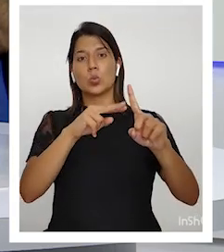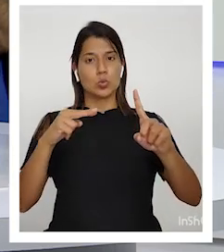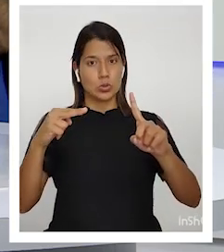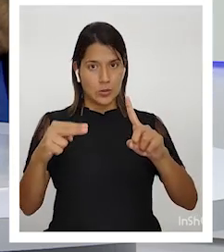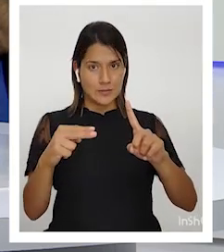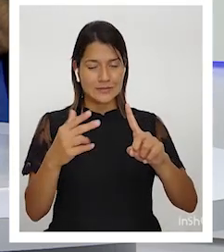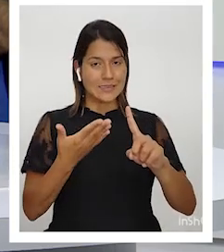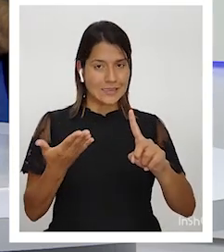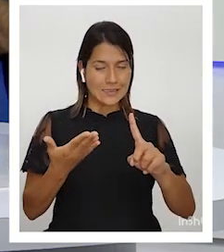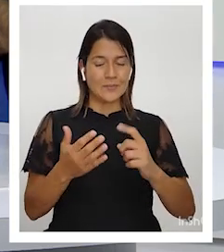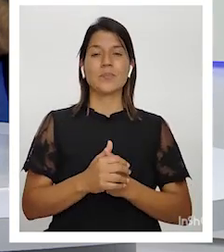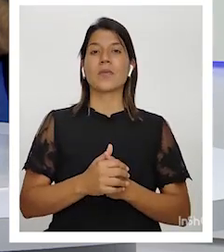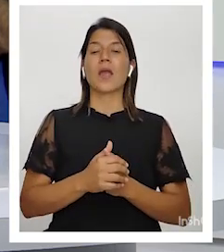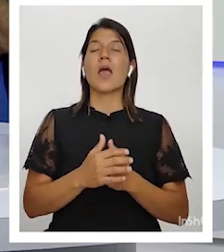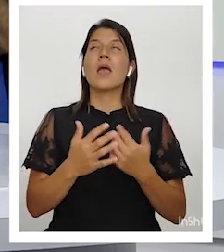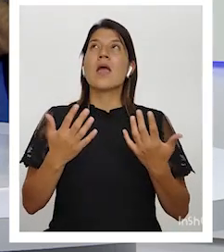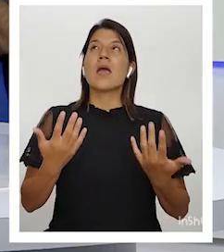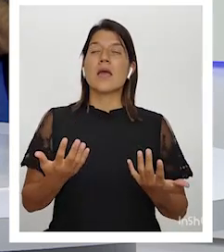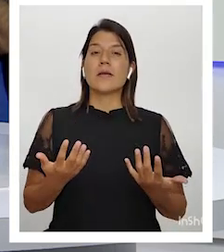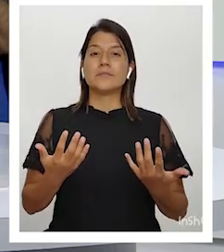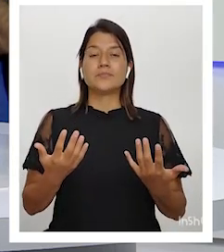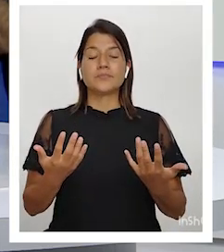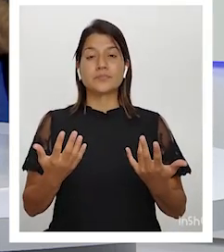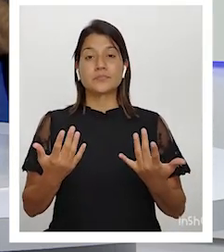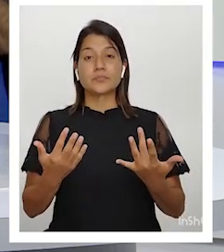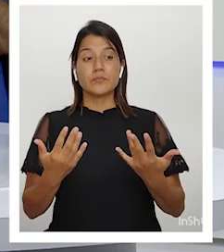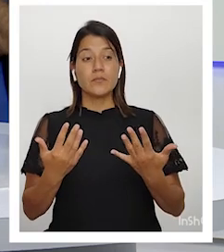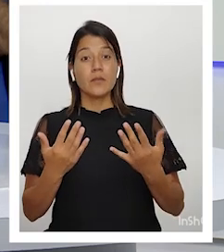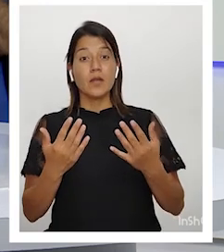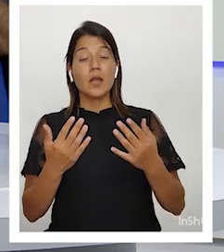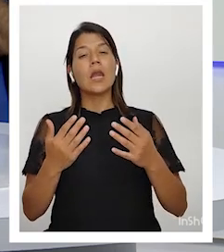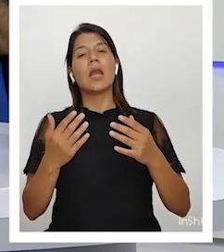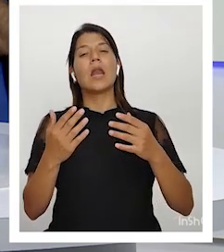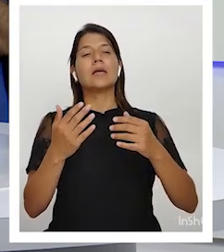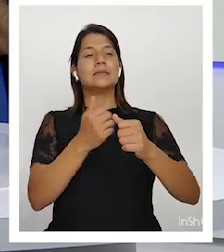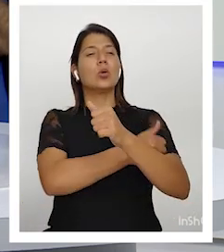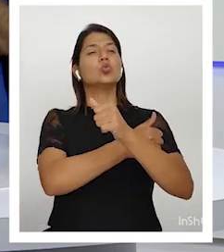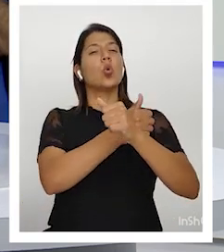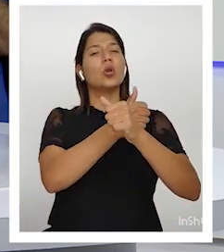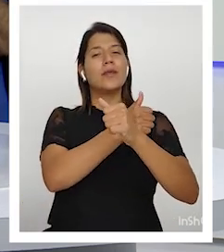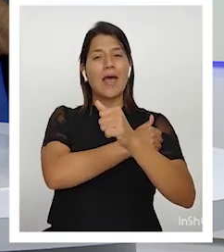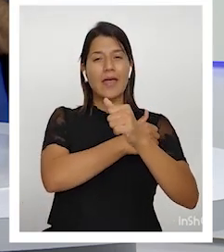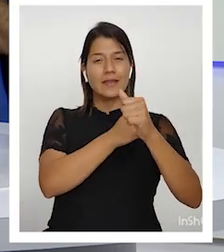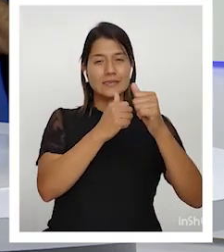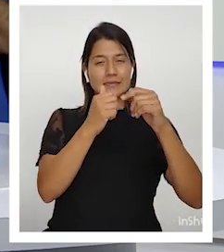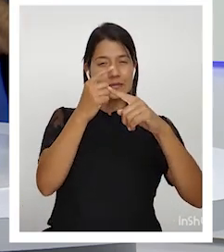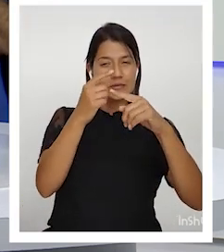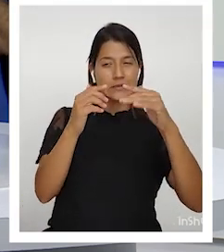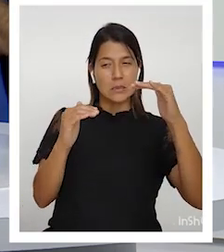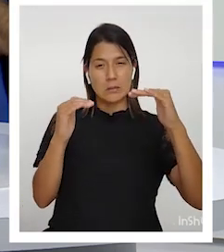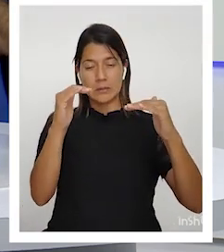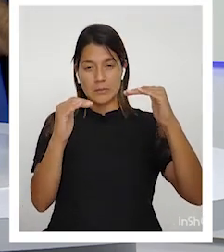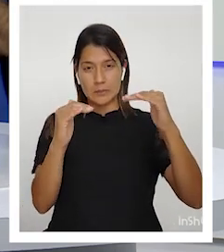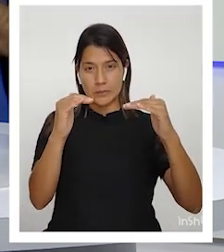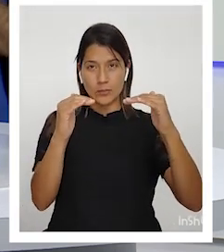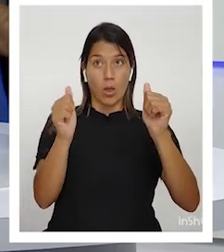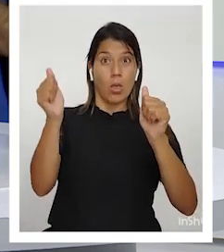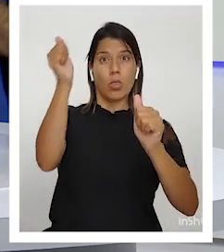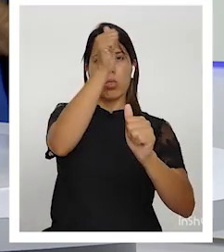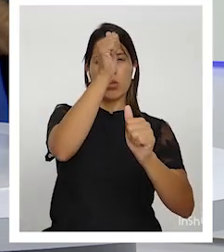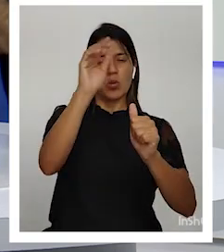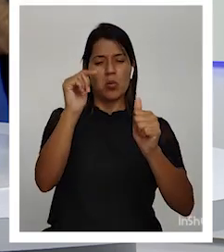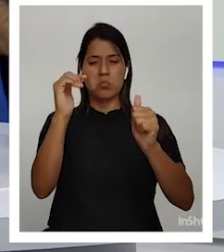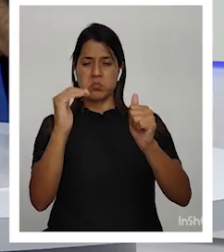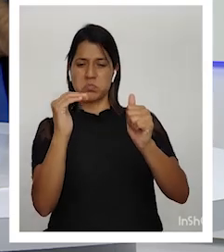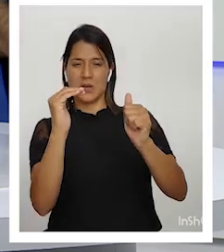es que los mandos medios a veces toman el poder y no permiten que la